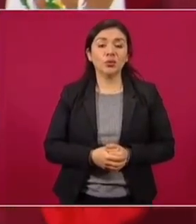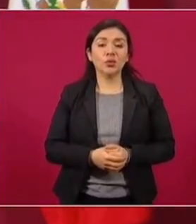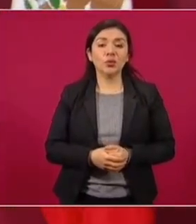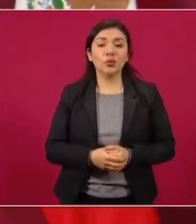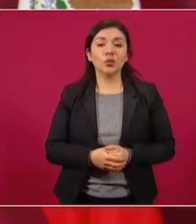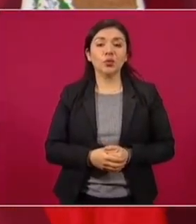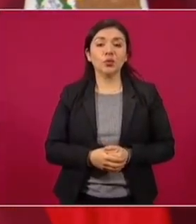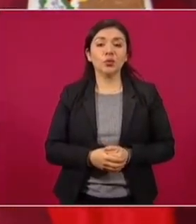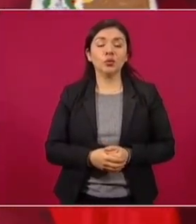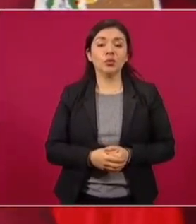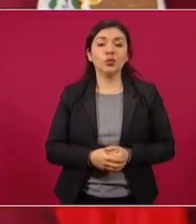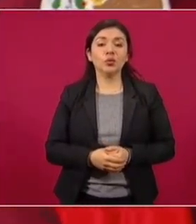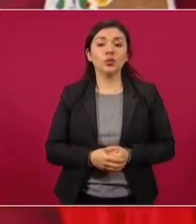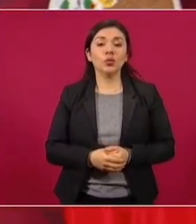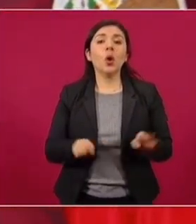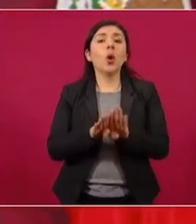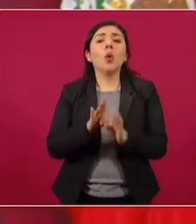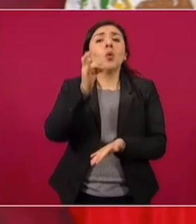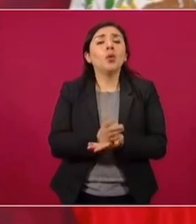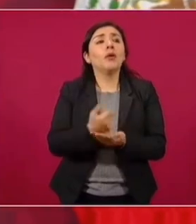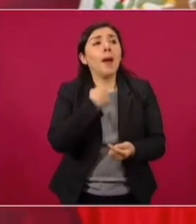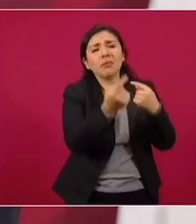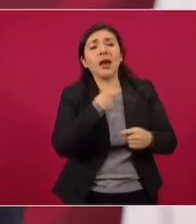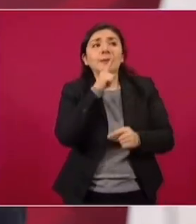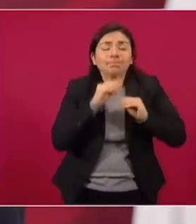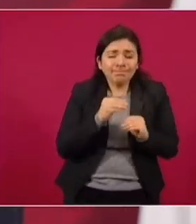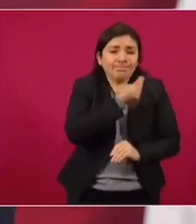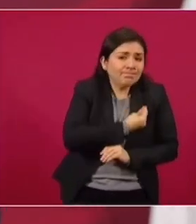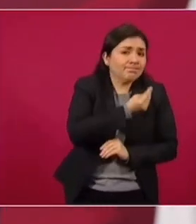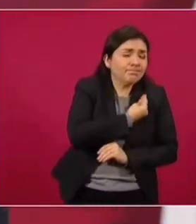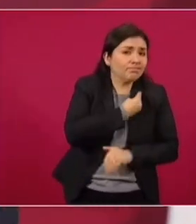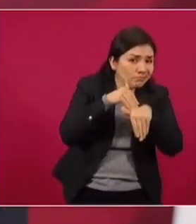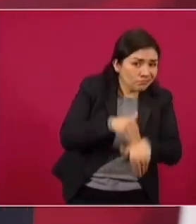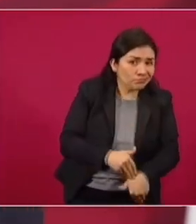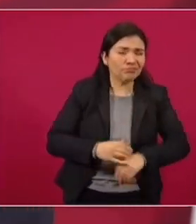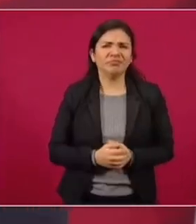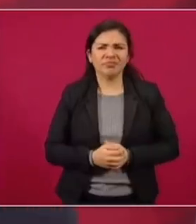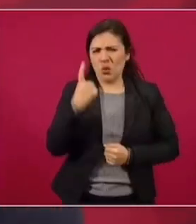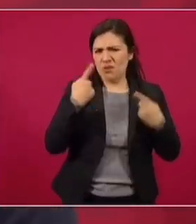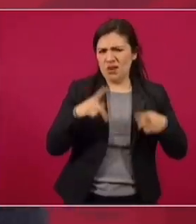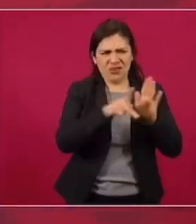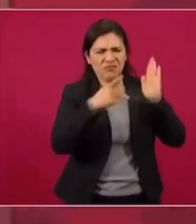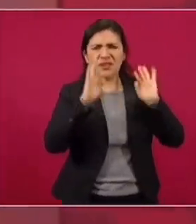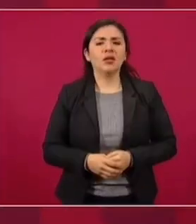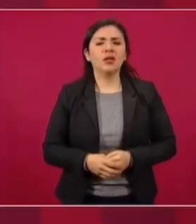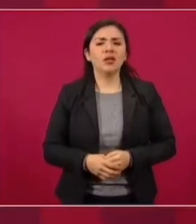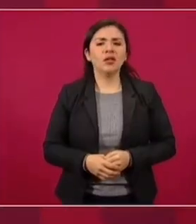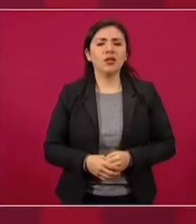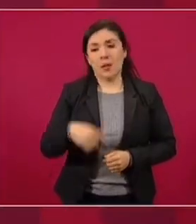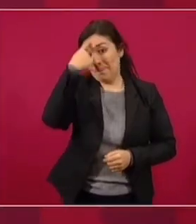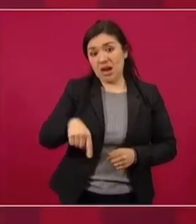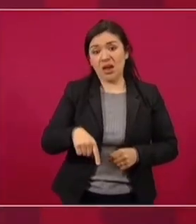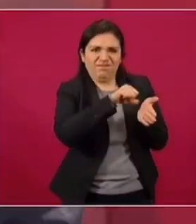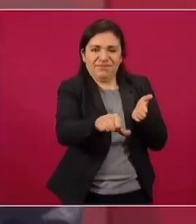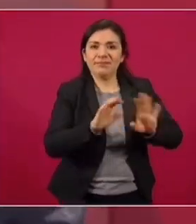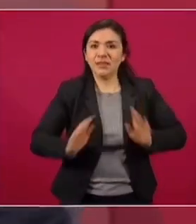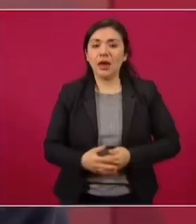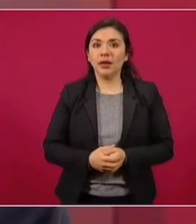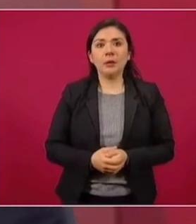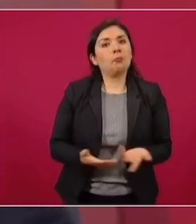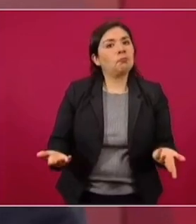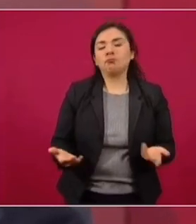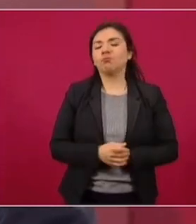estuviésemos recibiendo golpes y ataques. Y quisieran, hubo un periodista que dijo, hay que buscar la forma de cancelar las mañaneras.